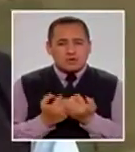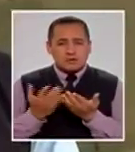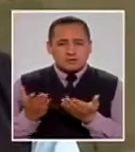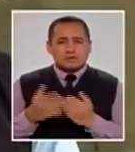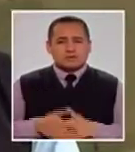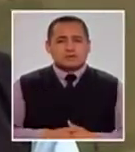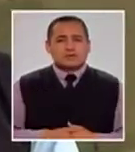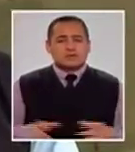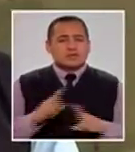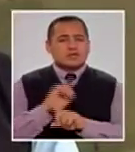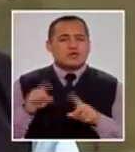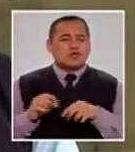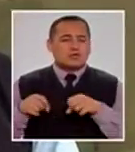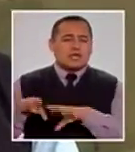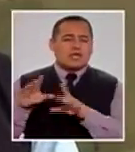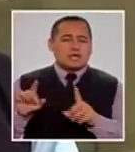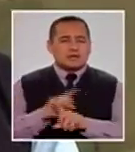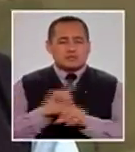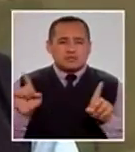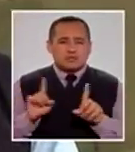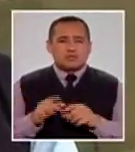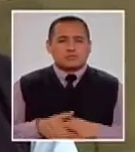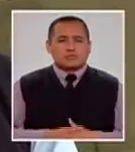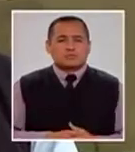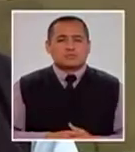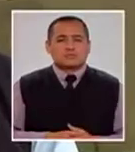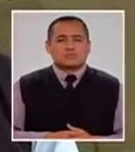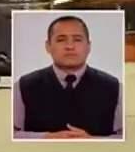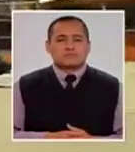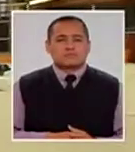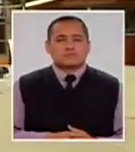apoyen, pues, ¿no?, que no lo dejen, no lo desamparen.